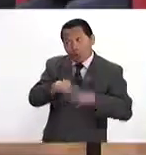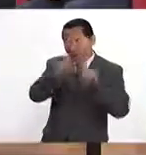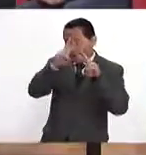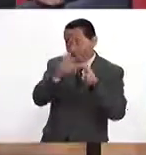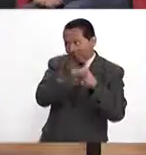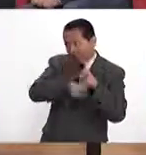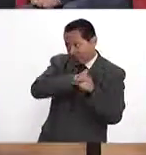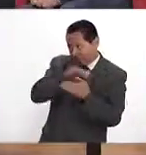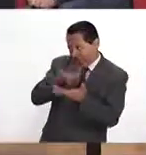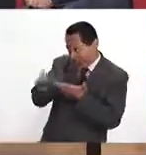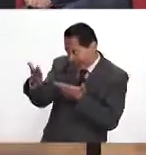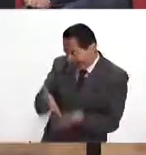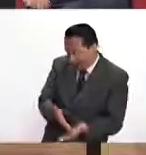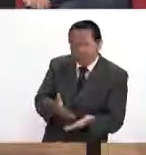salud. Gracias. Muchas gracias. Excelente día. Gracias.